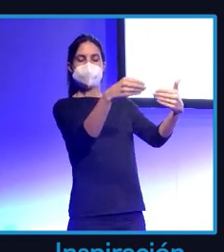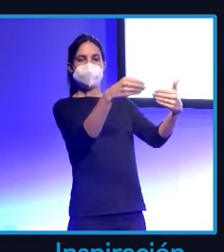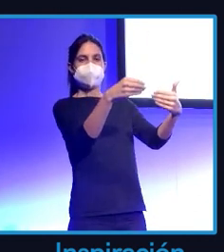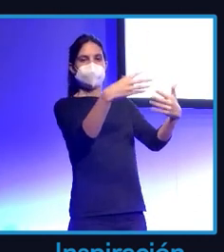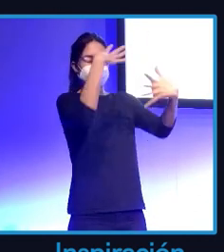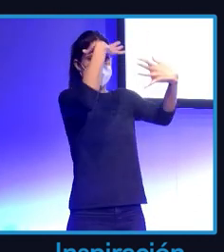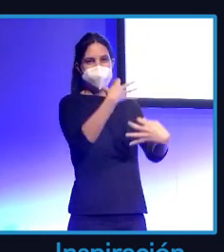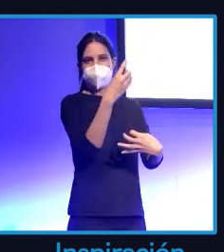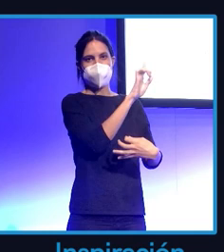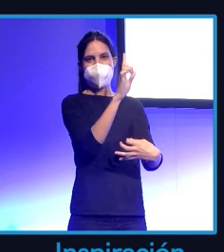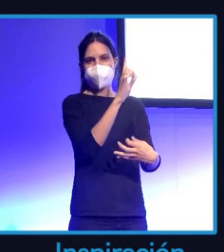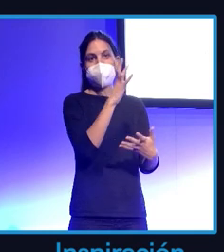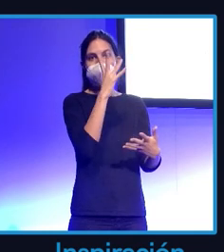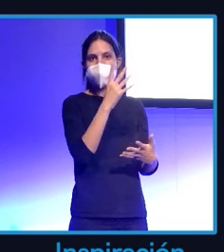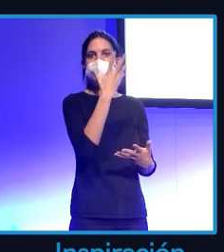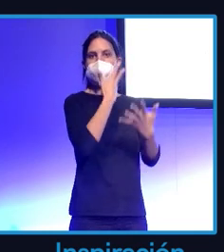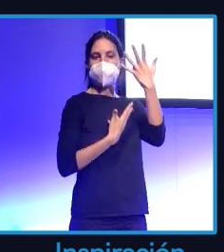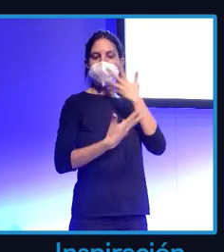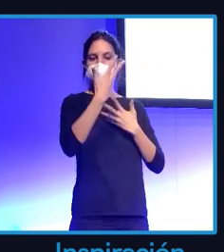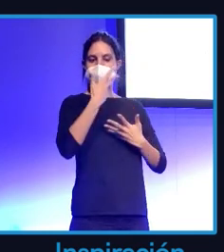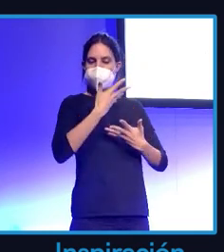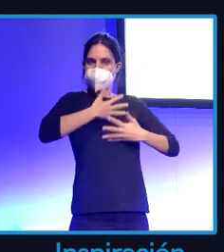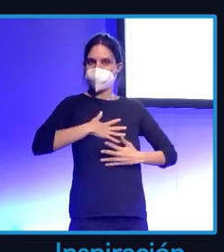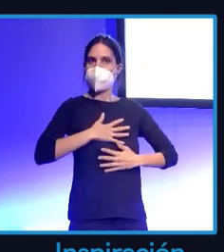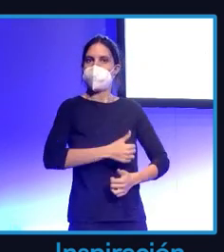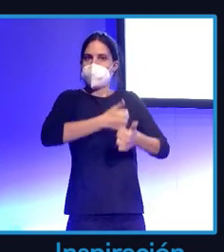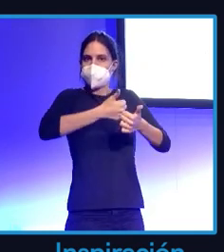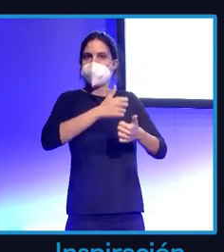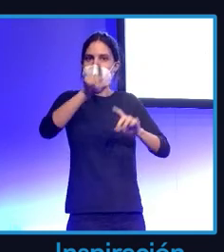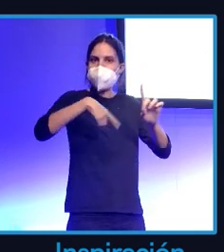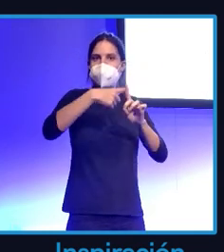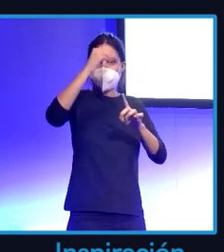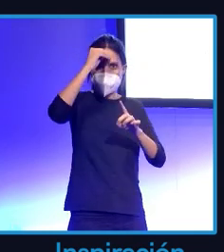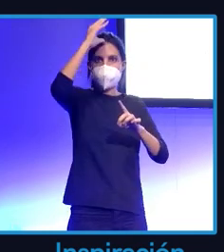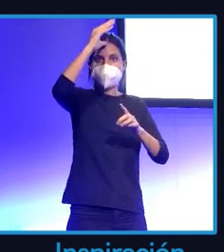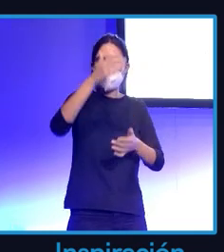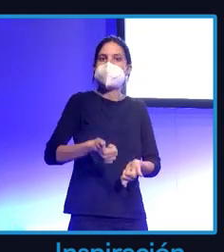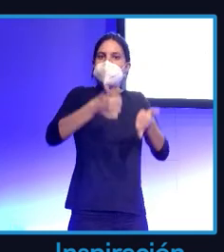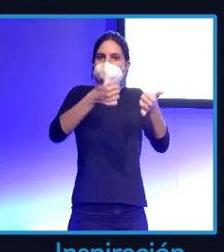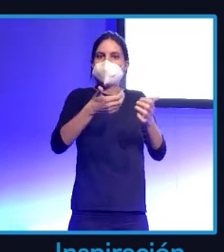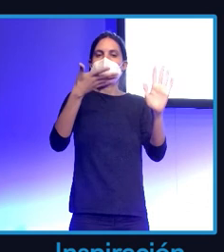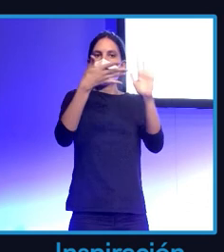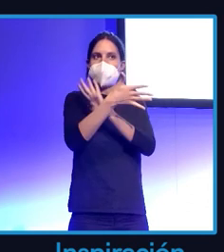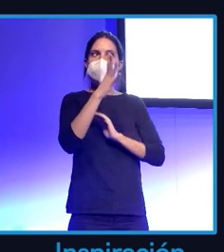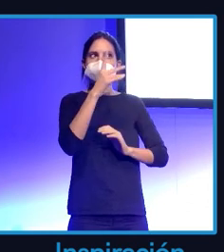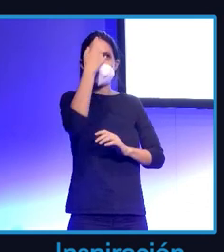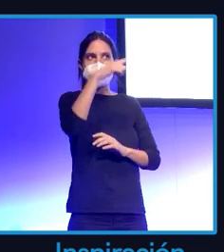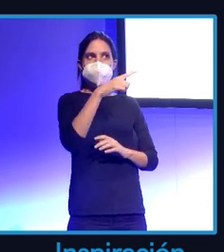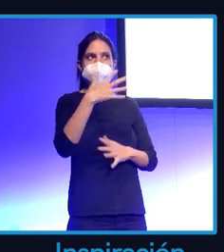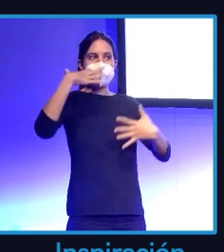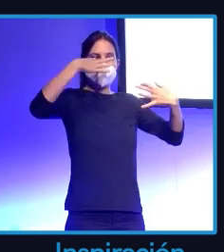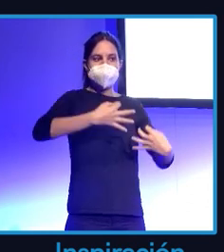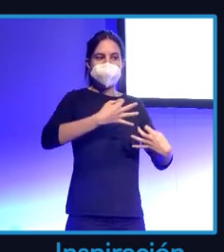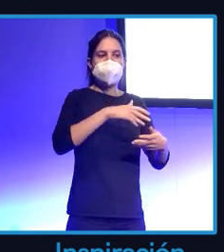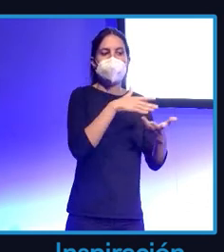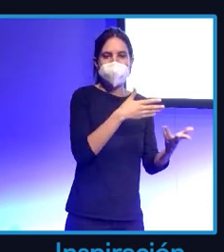conocimiento, sabe muchísimo más, es más inteligente que antes y ha desarrollado un sexto sentido para identificar lo que es y lo que no es, lo que le